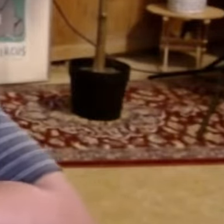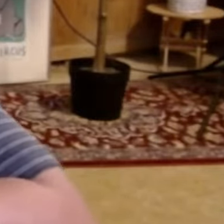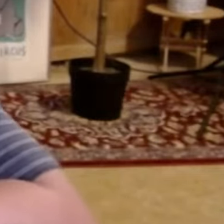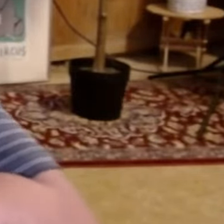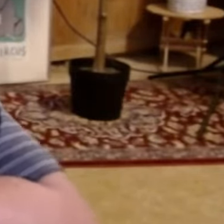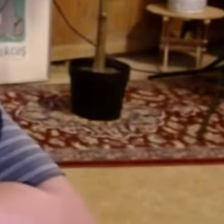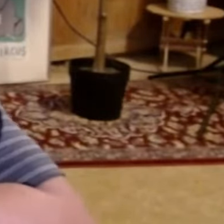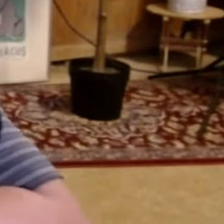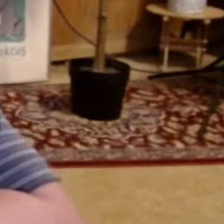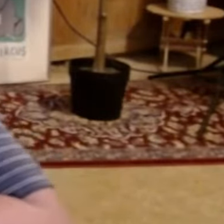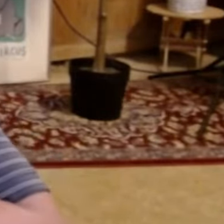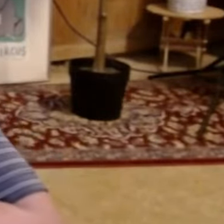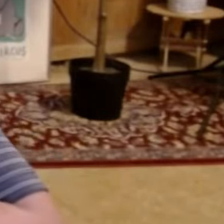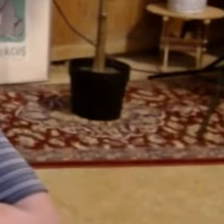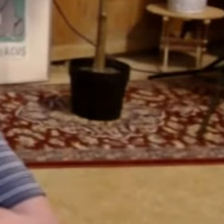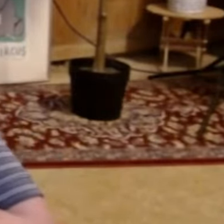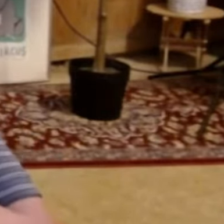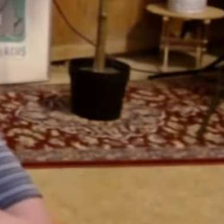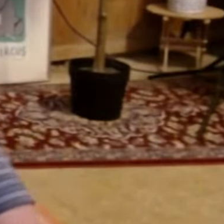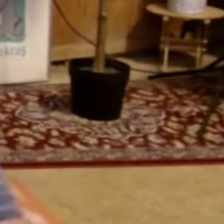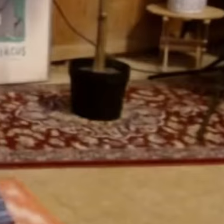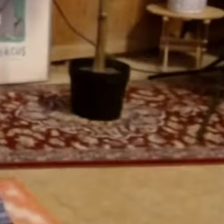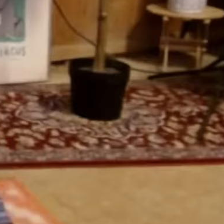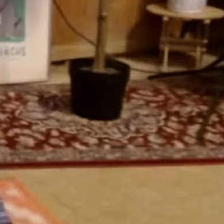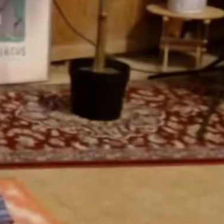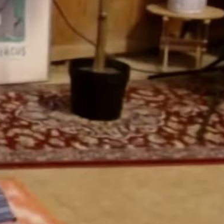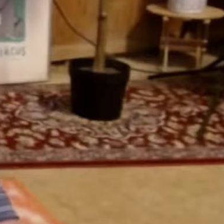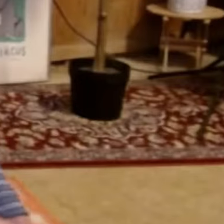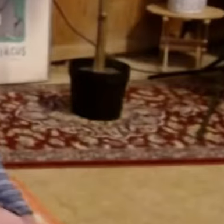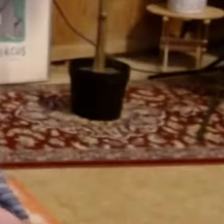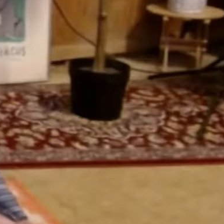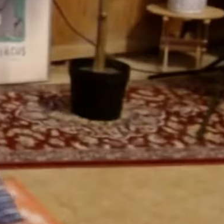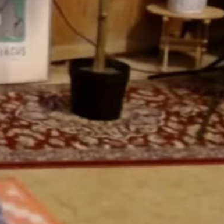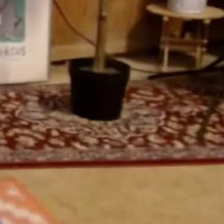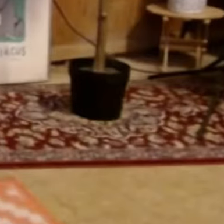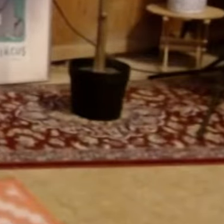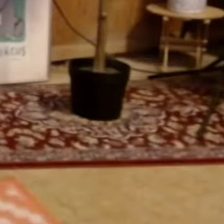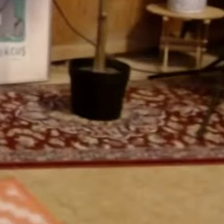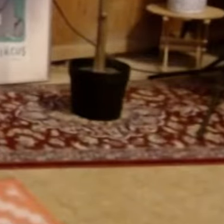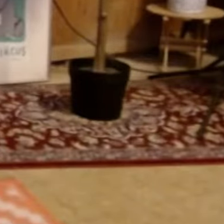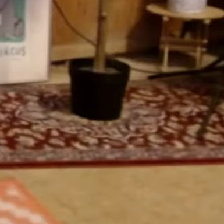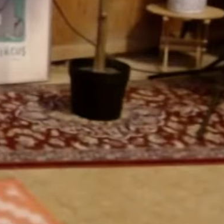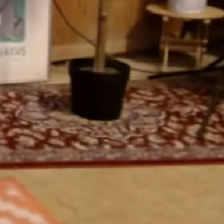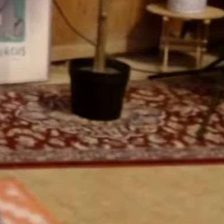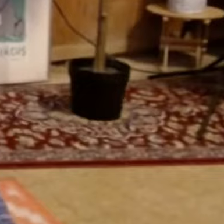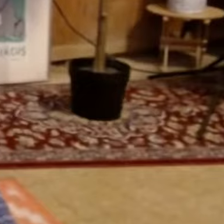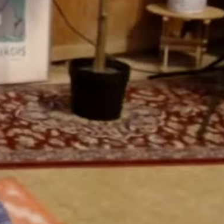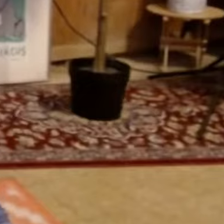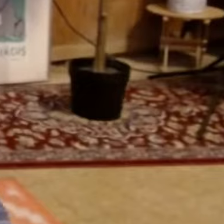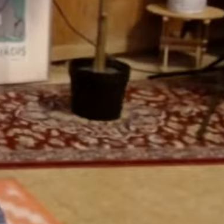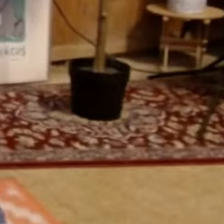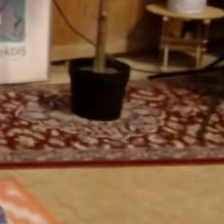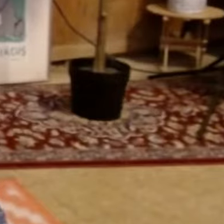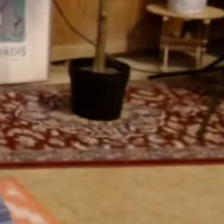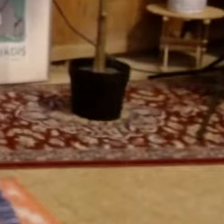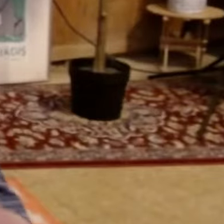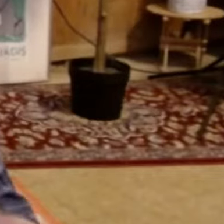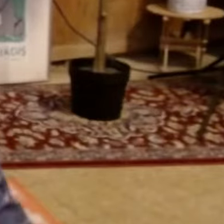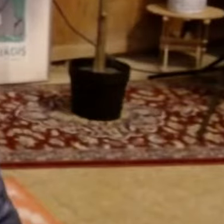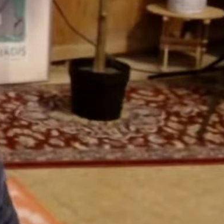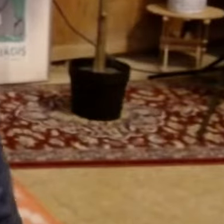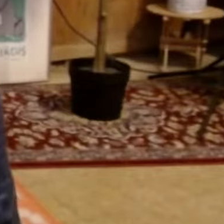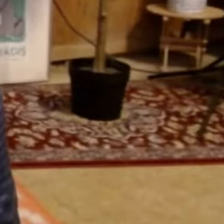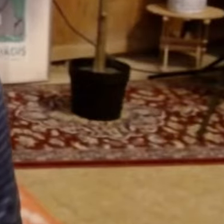de esa, la reforma judicial, la reforma electoral, la reforma de pensiones,